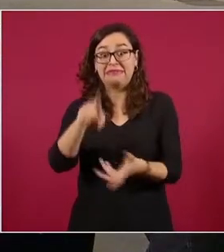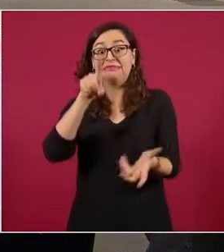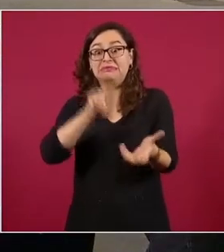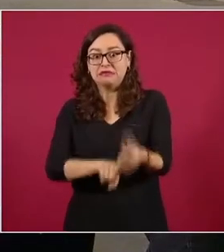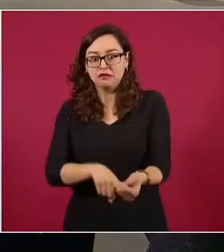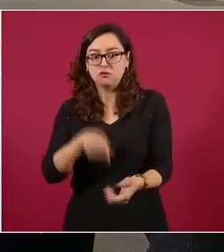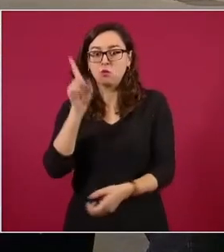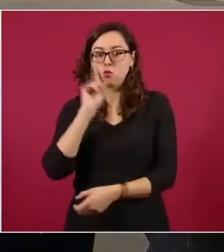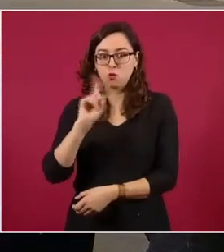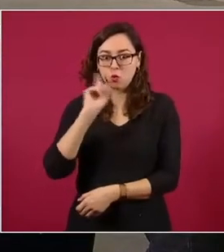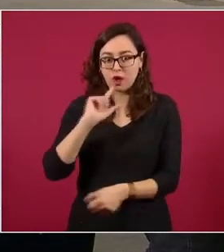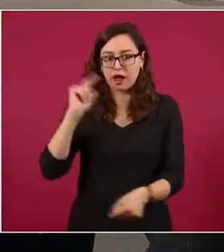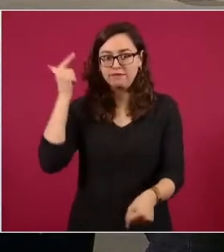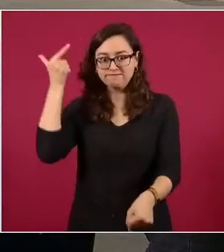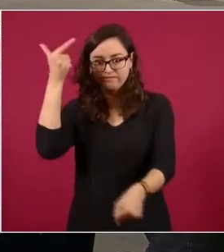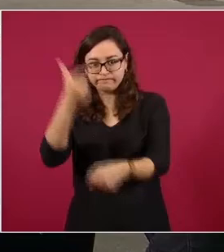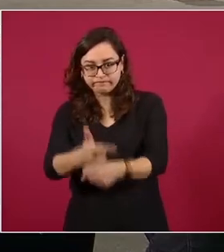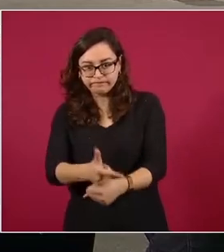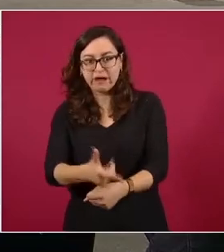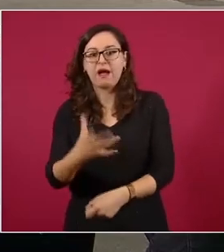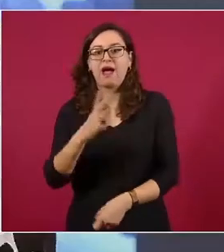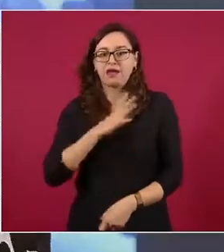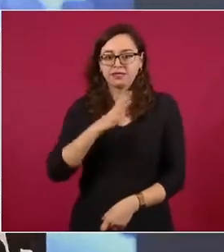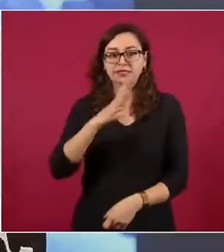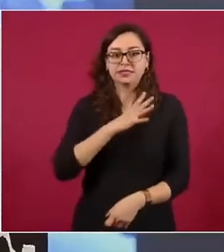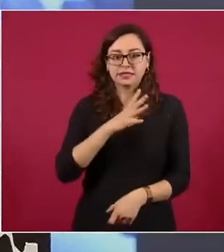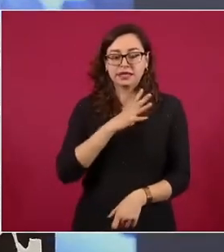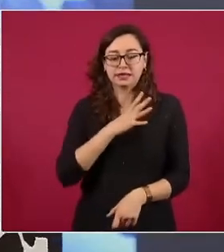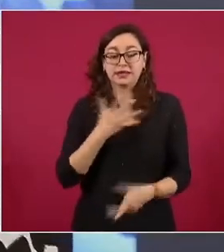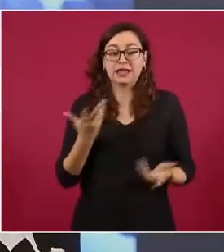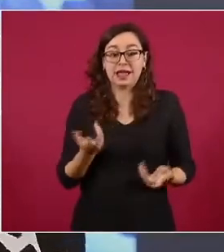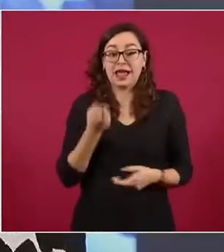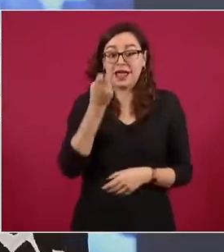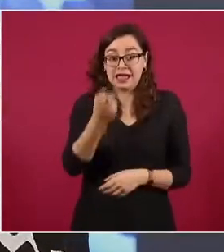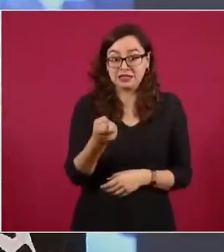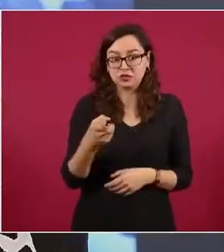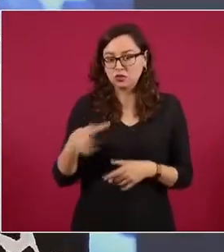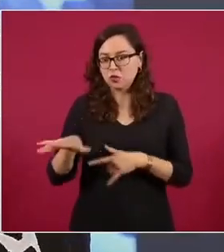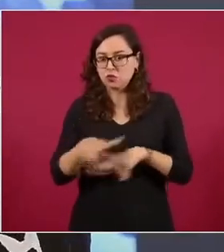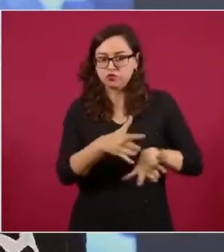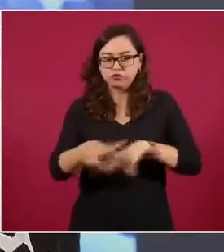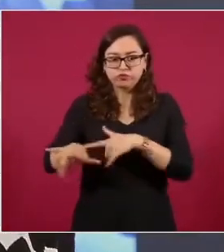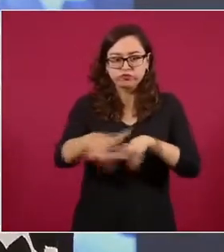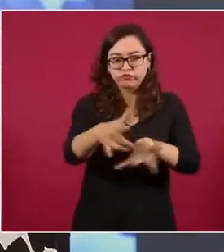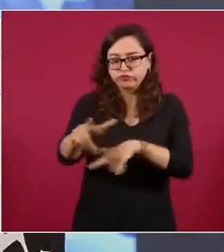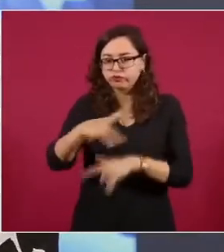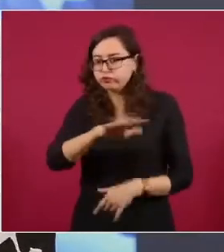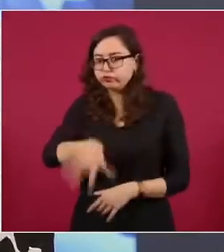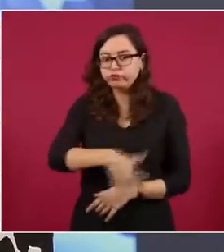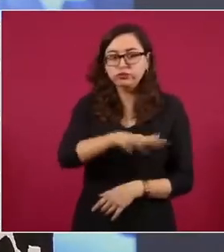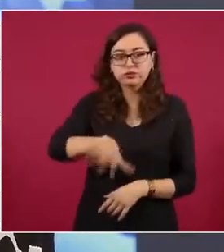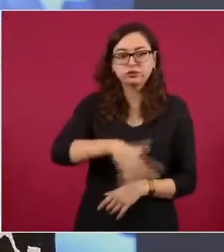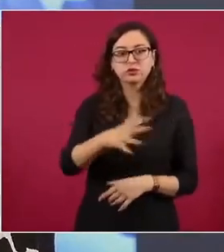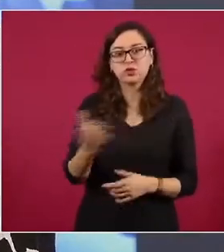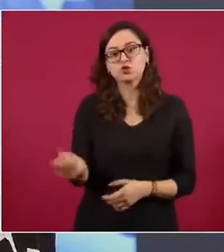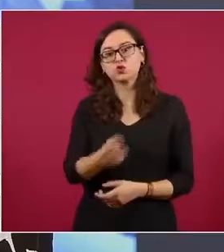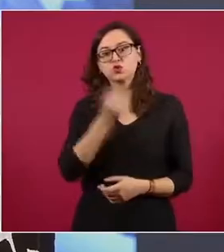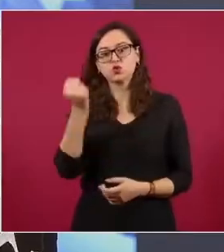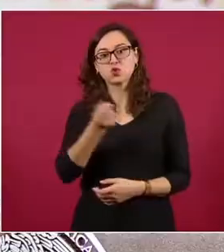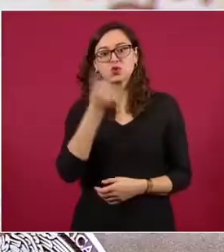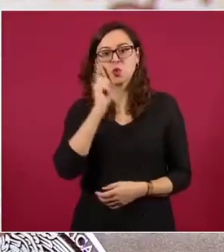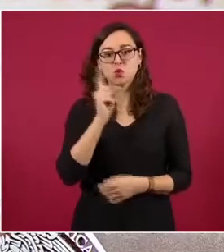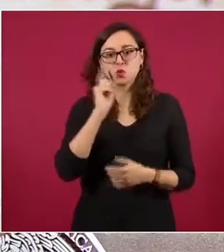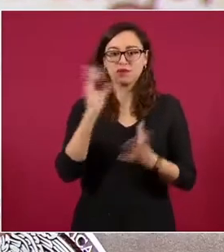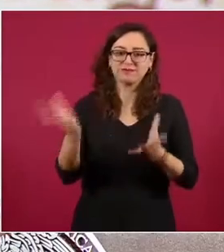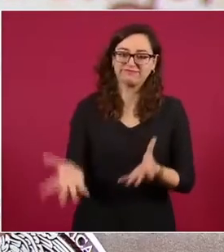se ubicó el auto con trabajos de inteligencia y finalmente se rescató con bien a Ailín